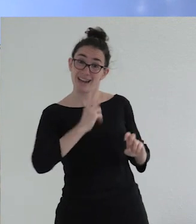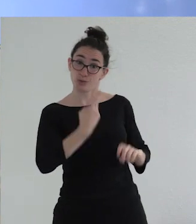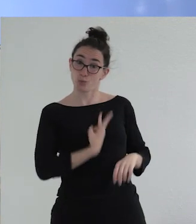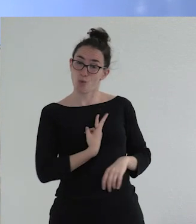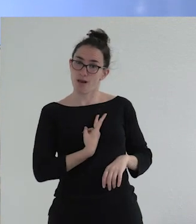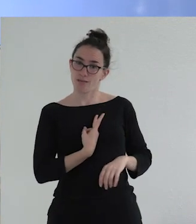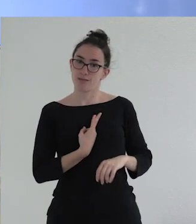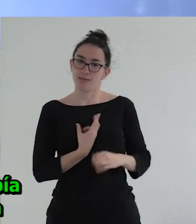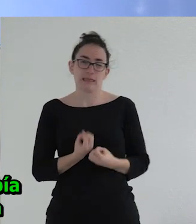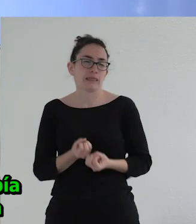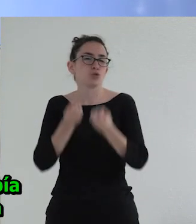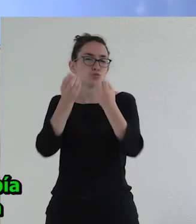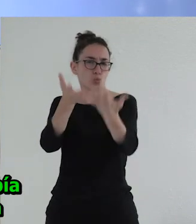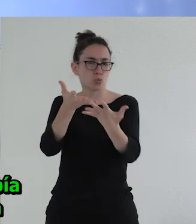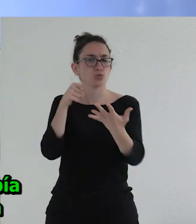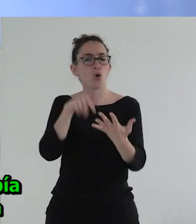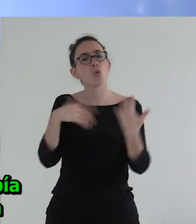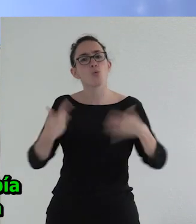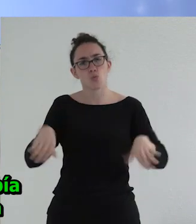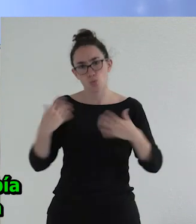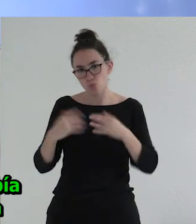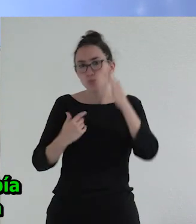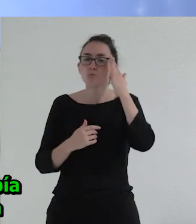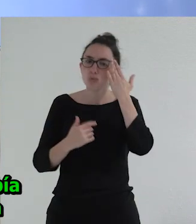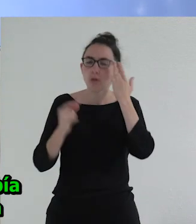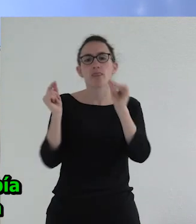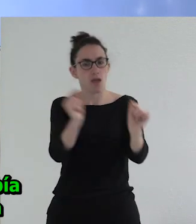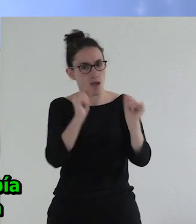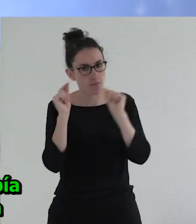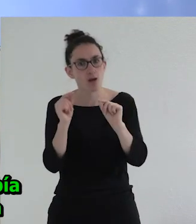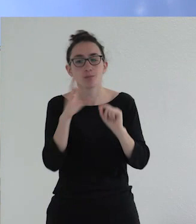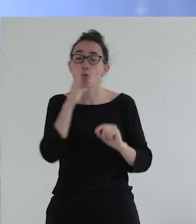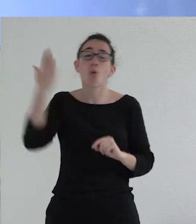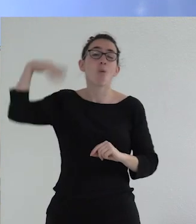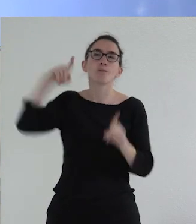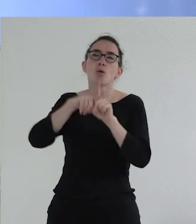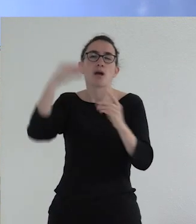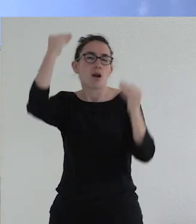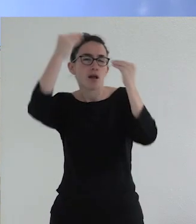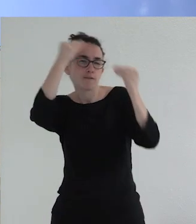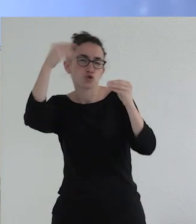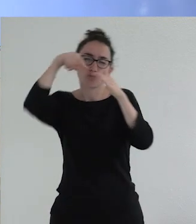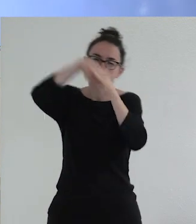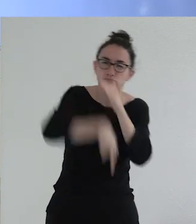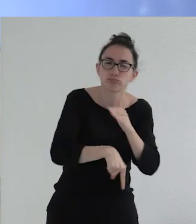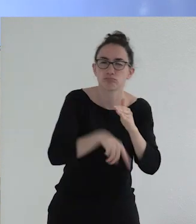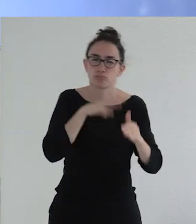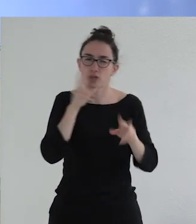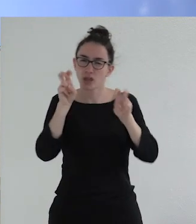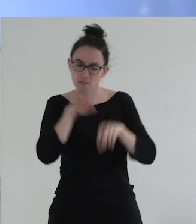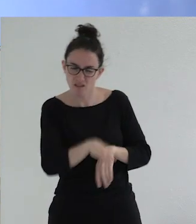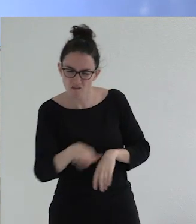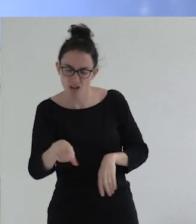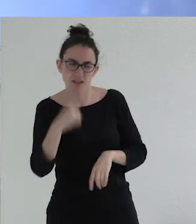elevar este debate porque antes lo cierto es que no había una reflexión demasiado profunda sobre qué pasaba en la infancia cuando la